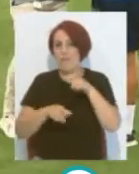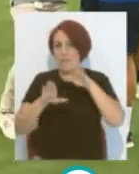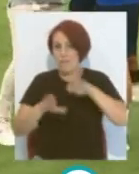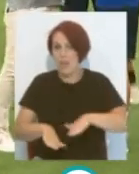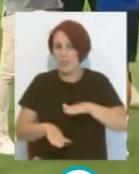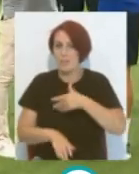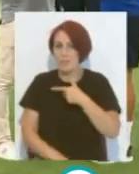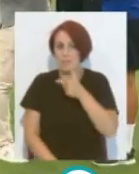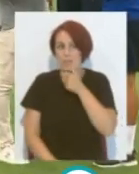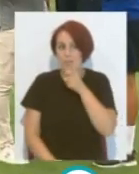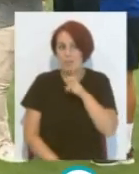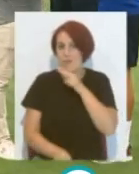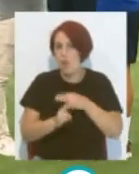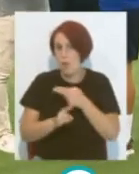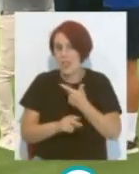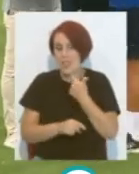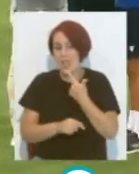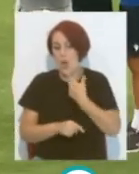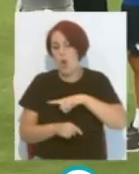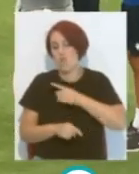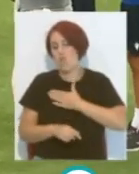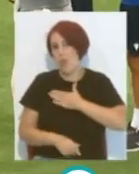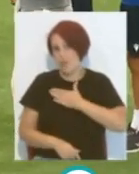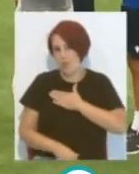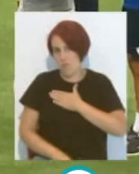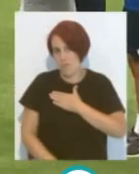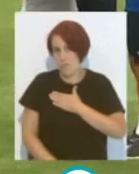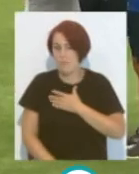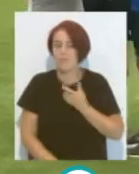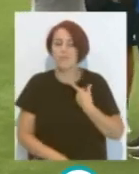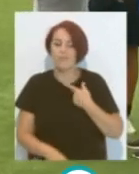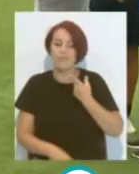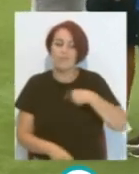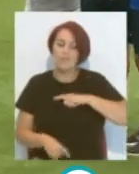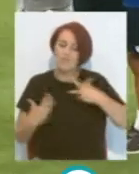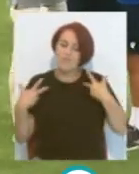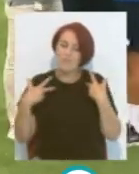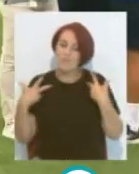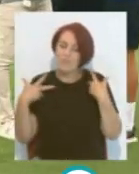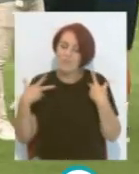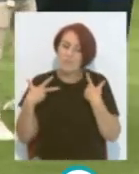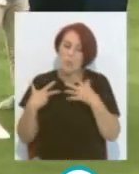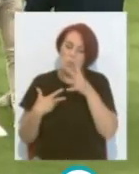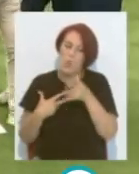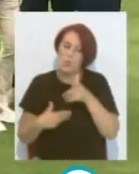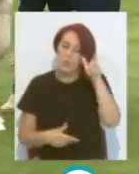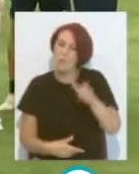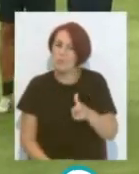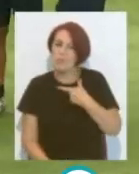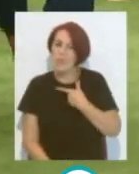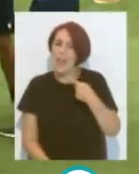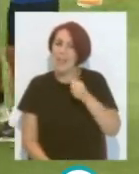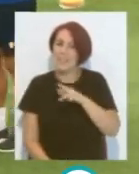Del Cádiz Uno de los Nuestros La verdad Es que Están sufriendo Y estamos sufriendo Por él Porque Merecería